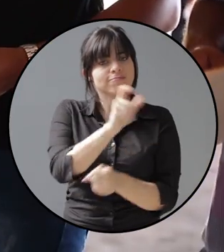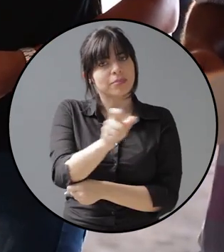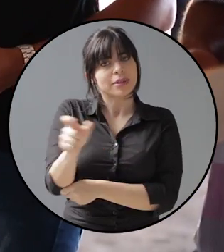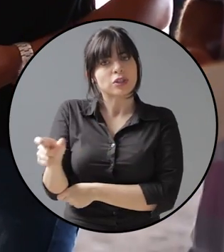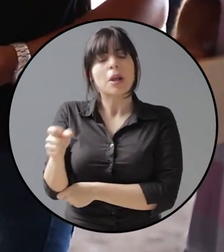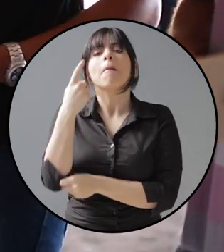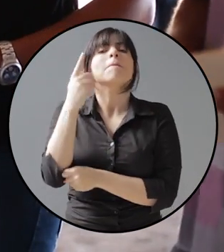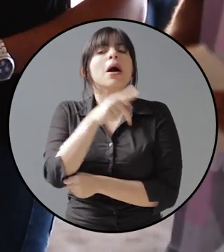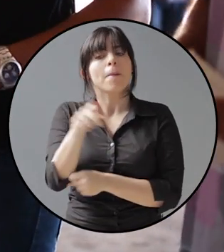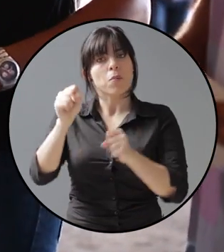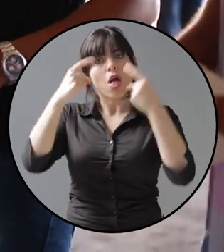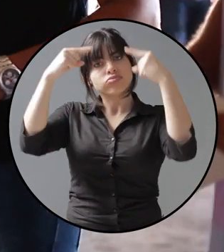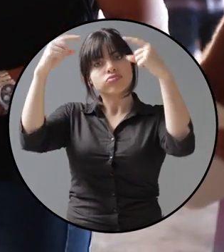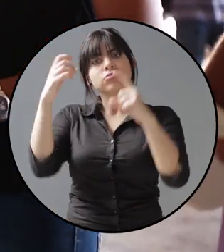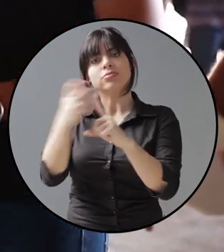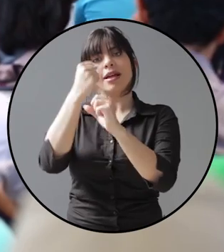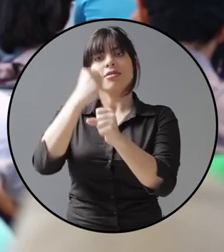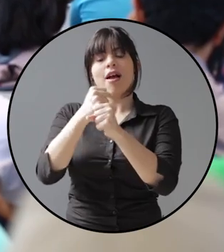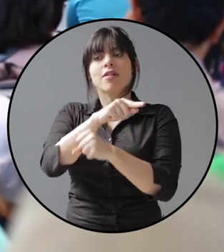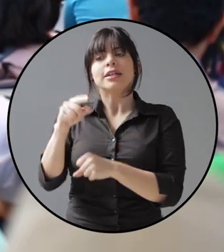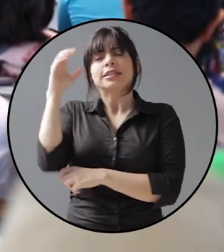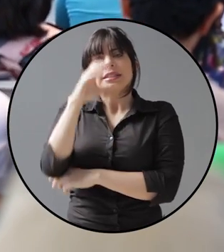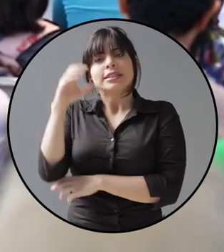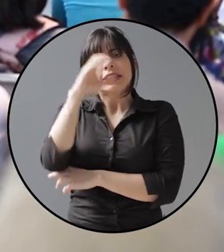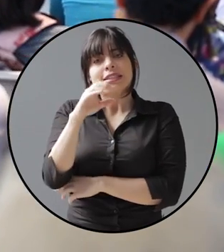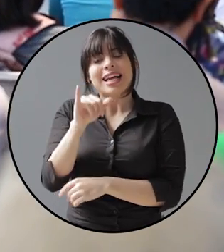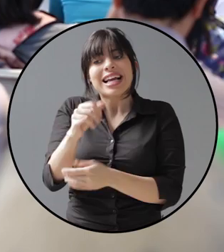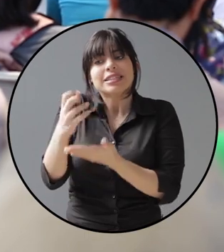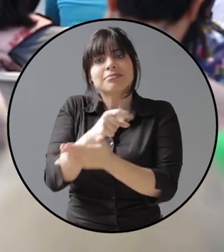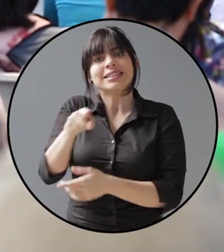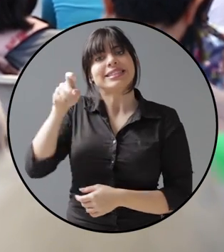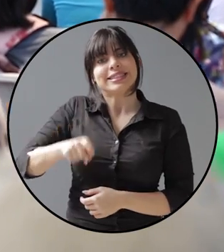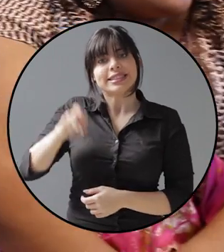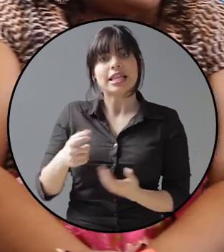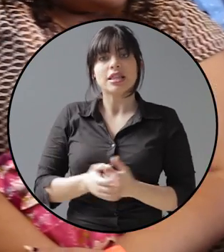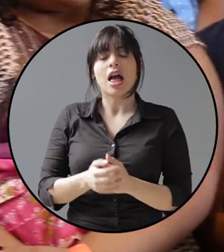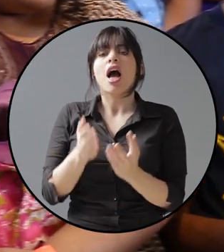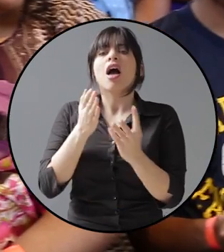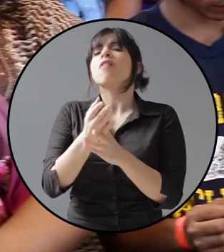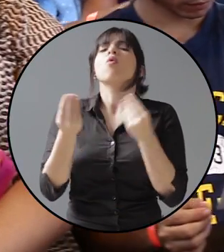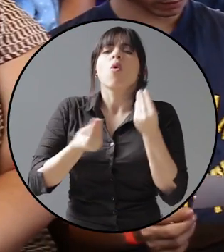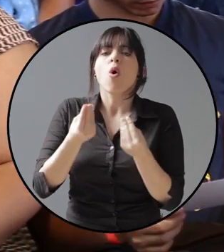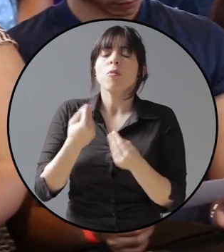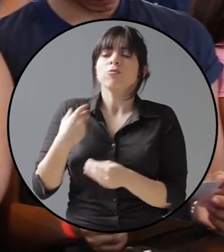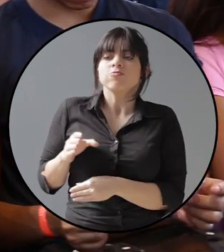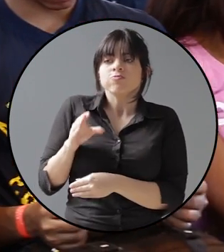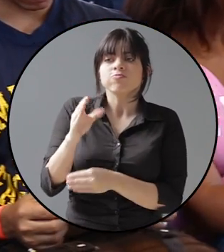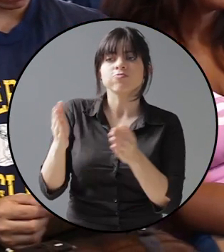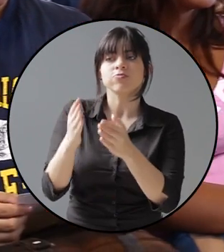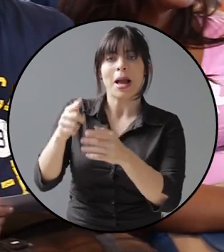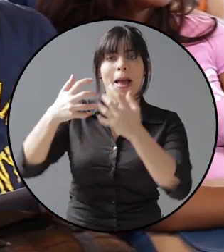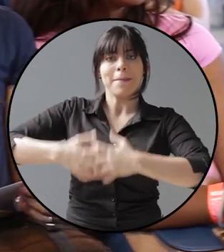personas para que logren ese trabajo que buscan, ese ingreso que están necesitando, mediante incentivos para que las